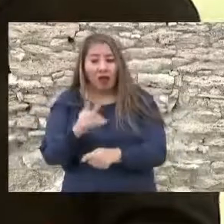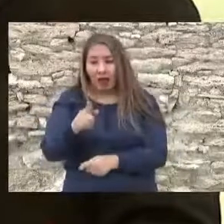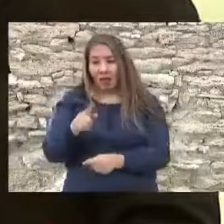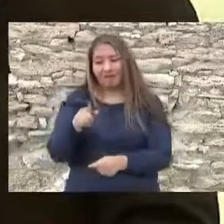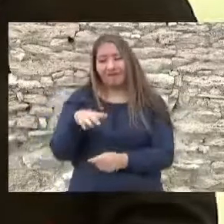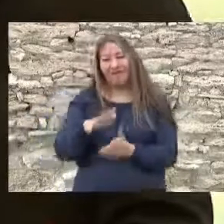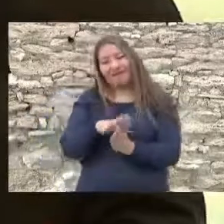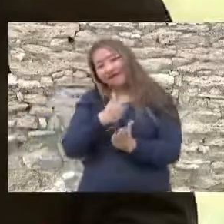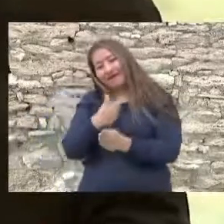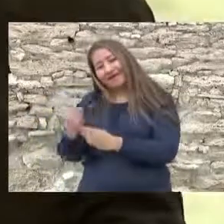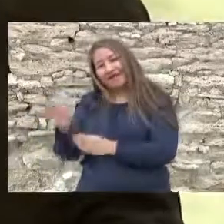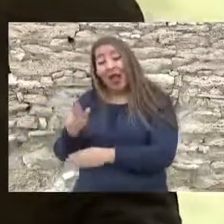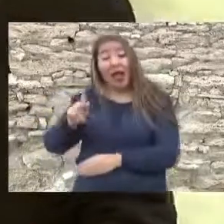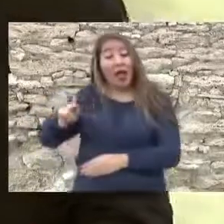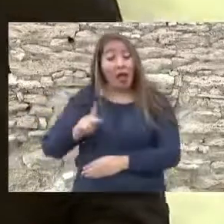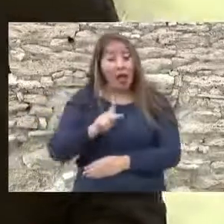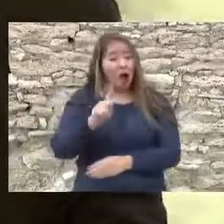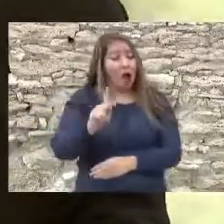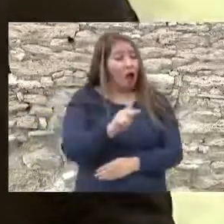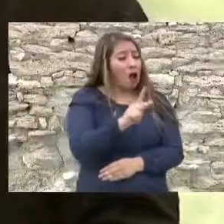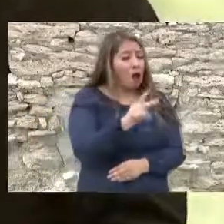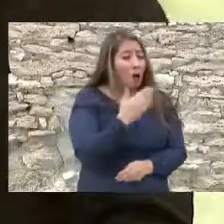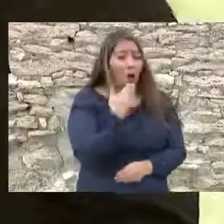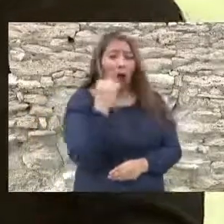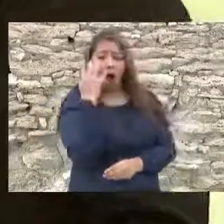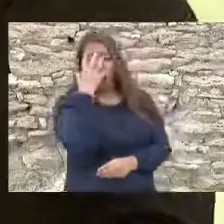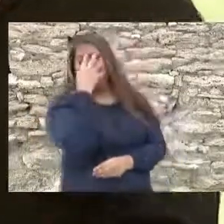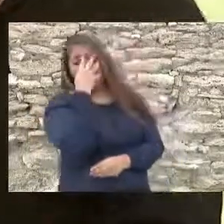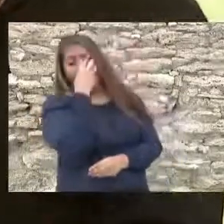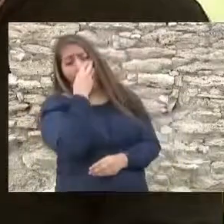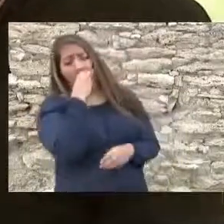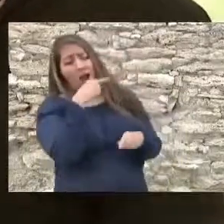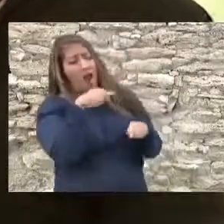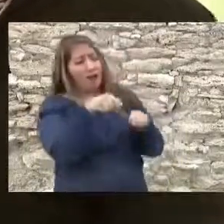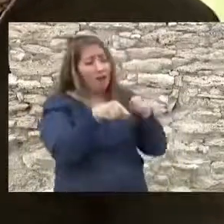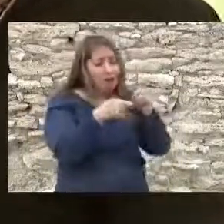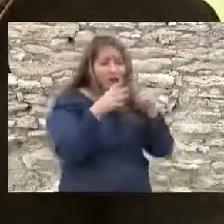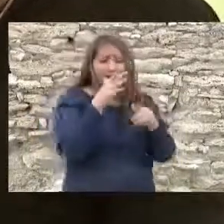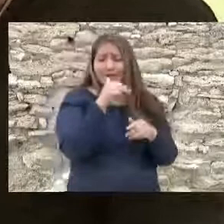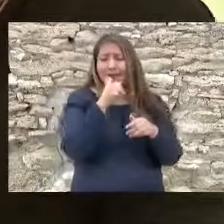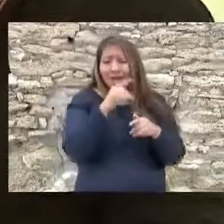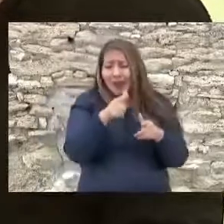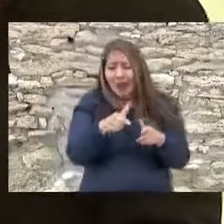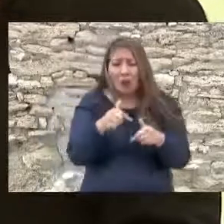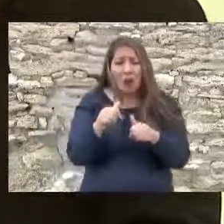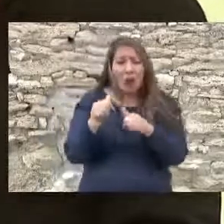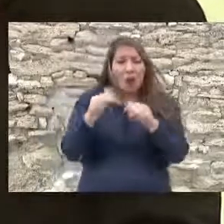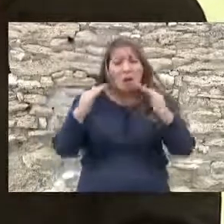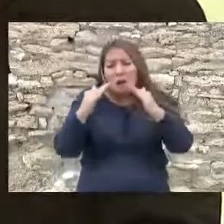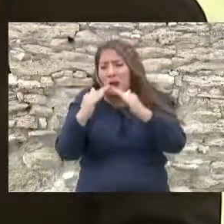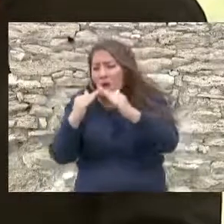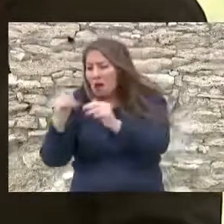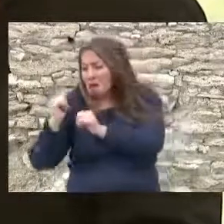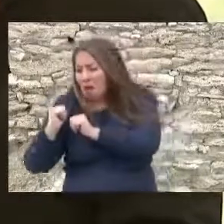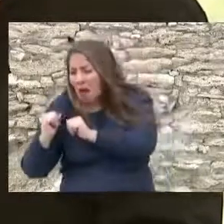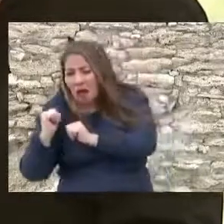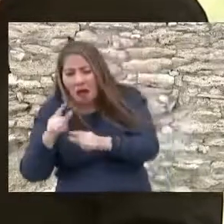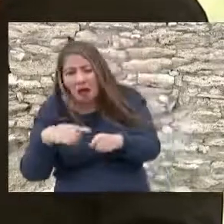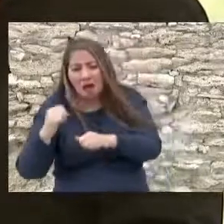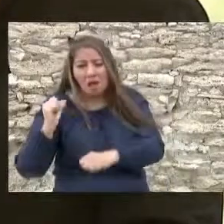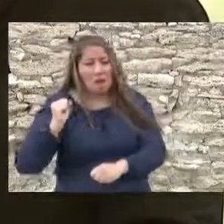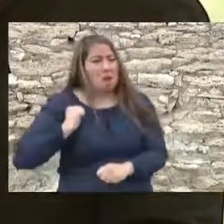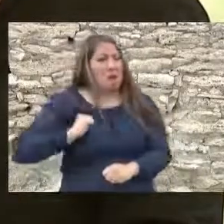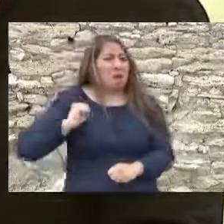distinguen entre todos los pueblos mágicos de México. Armónico perfil urbano con viejas casonas y una placita